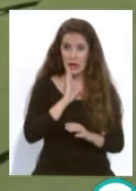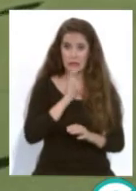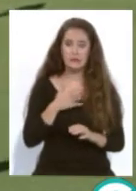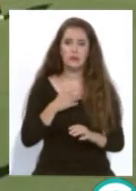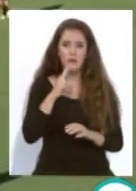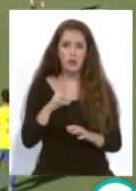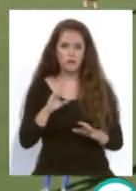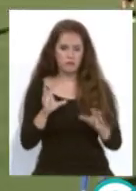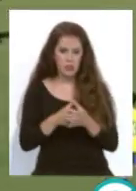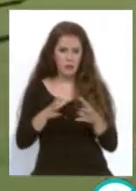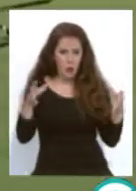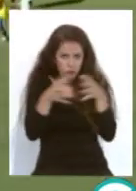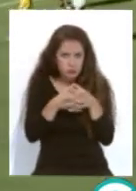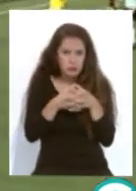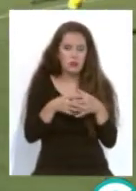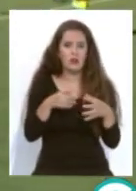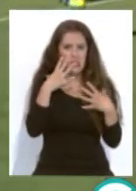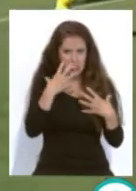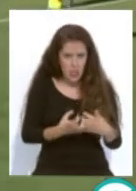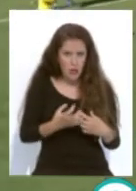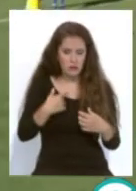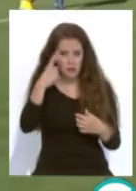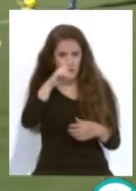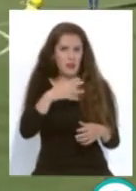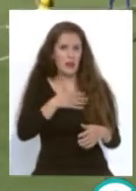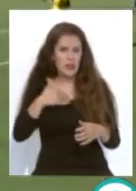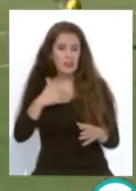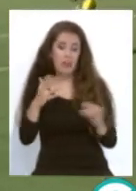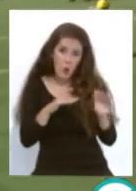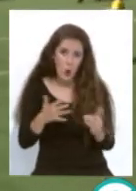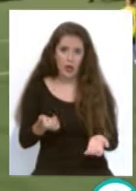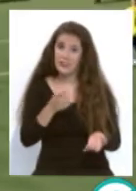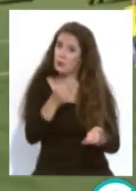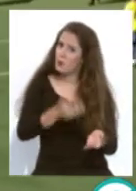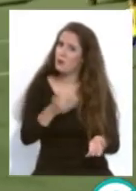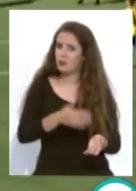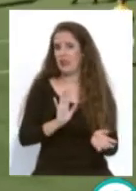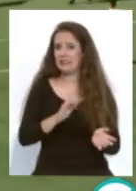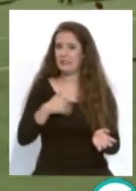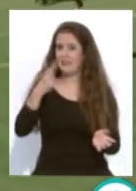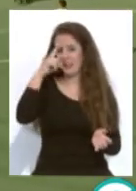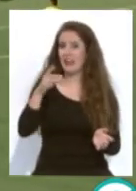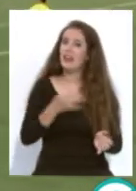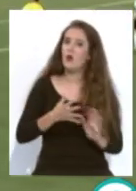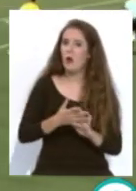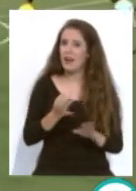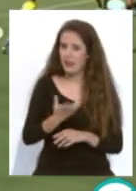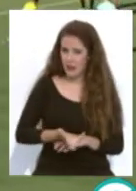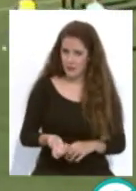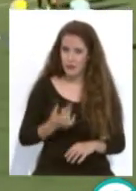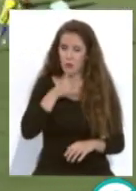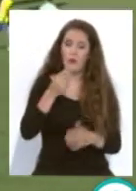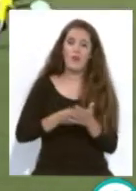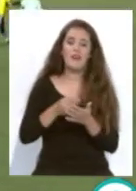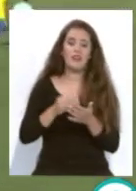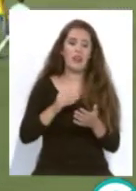equipo compacto con un equipo serio sabía lo que quería jugar que eso es muy importante saber a qué querés jugar porque muchas veces propones